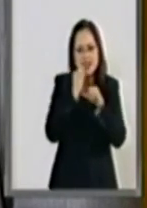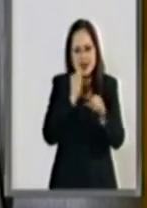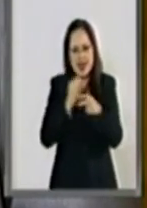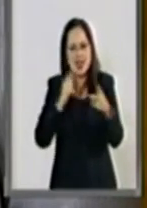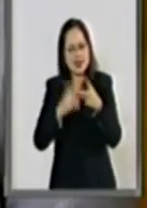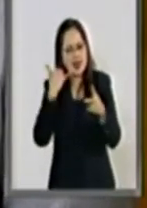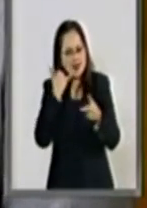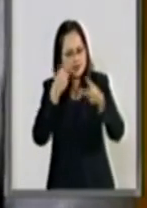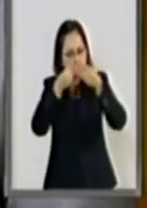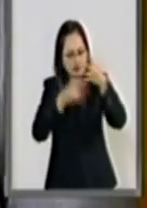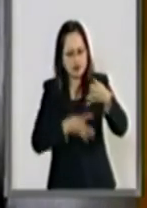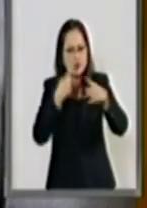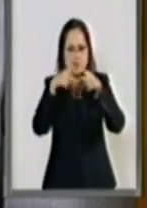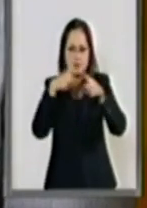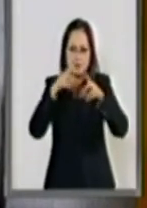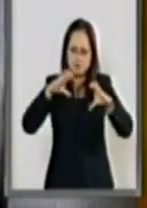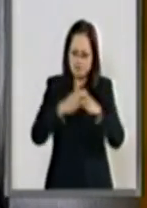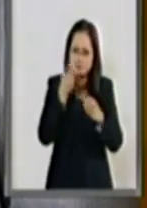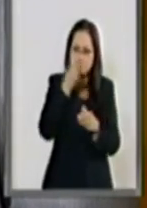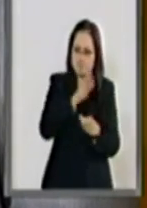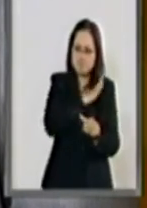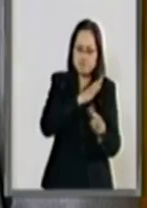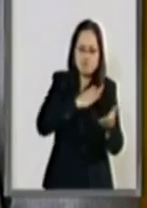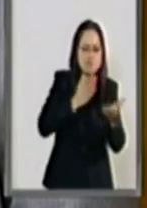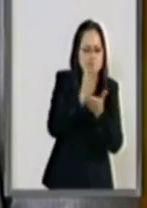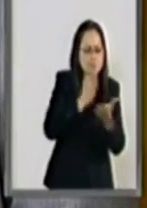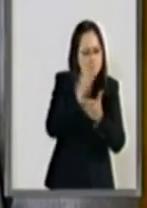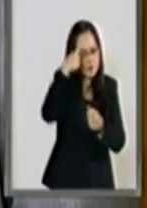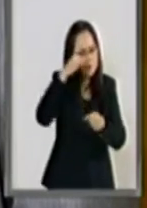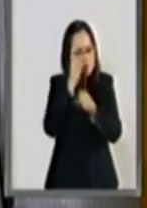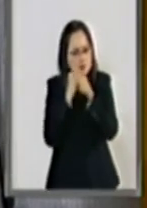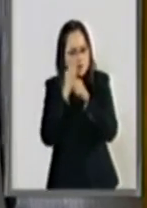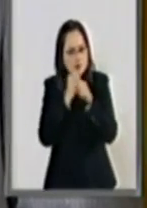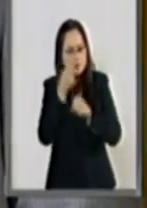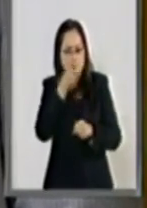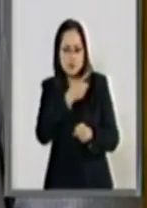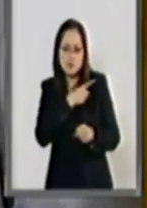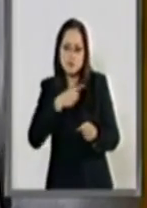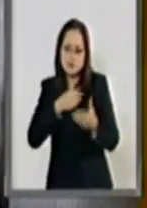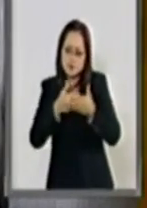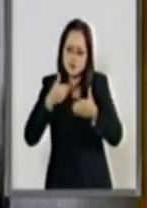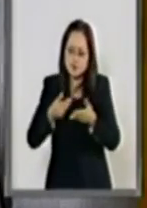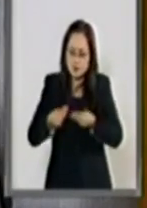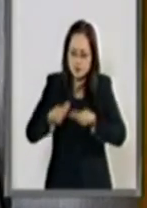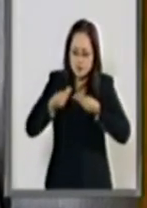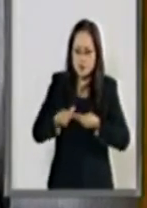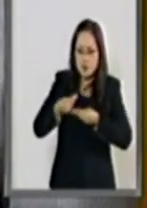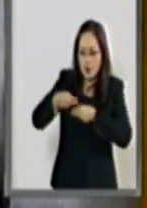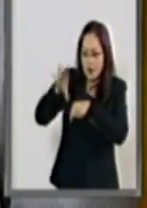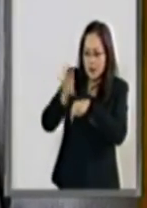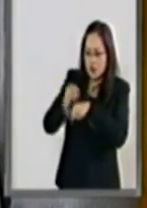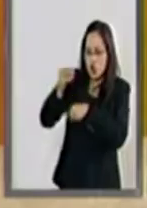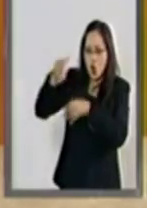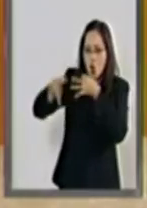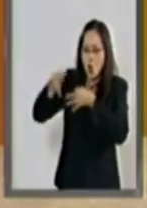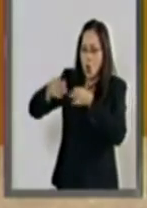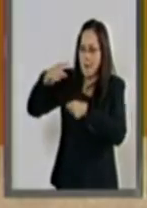regla general para esta clase de intervención deberá tenerse autorización judicial.